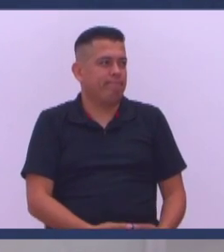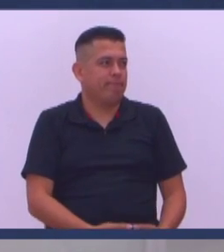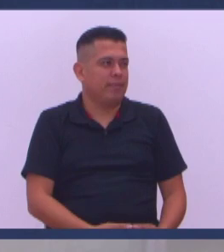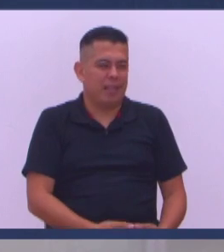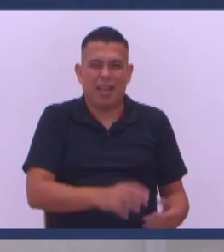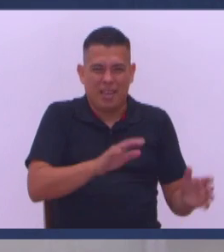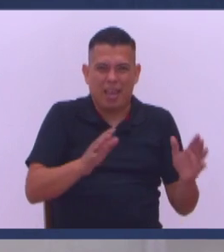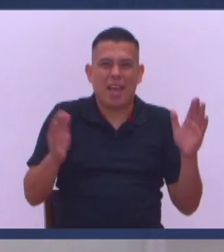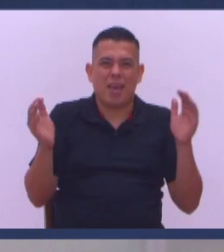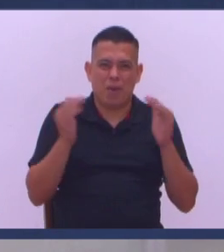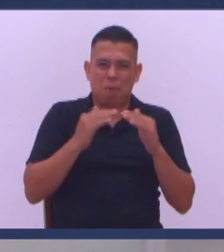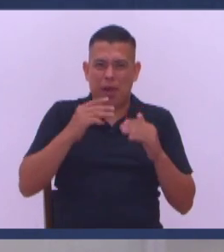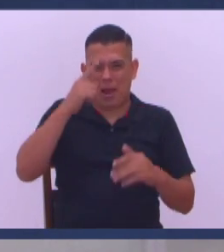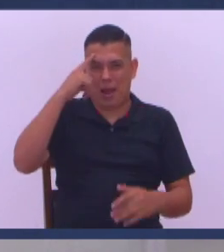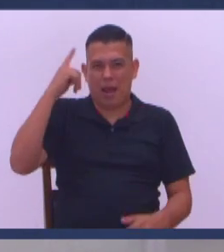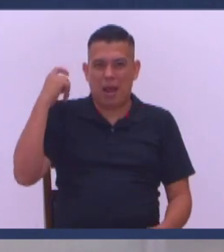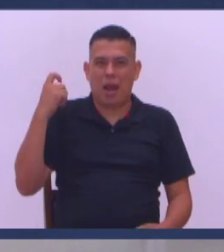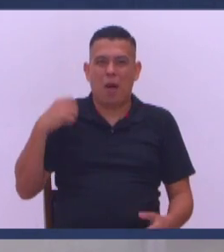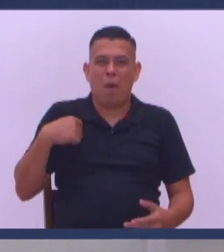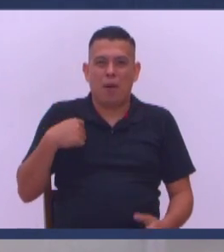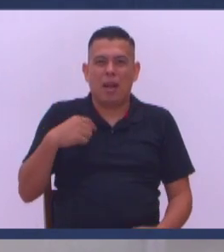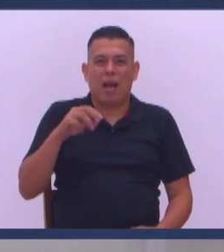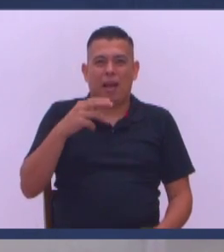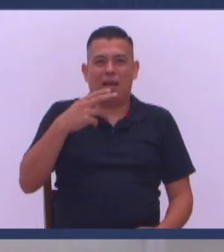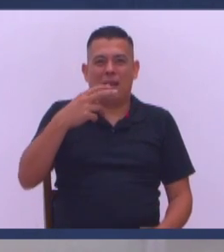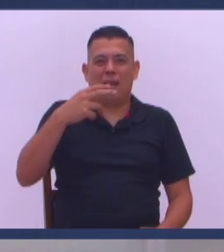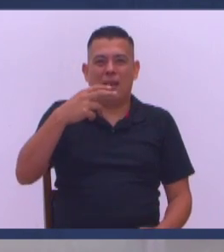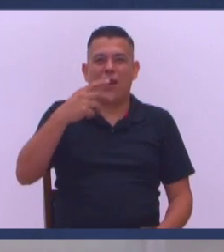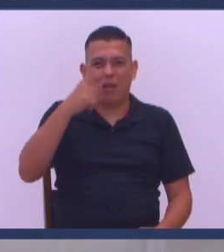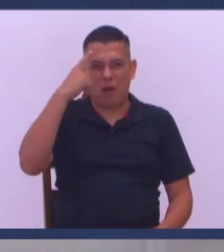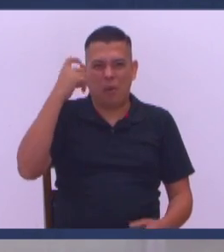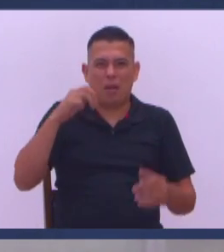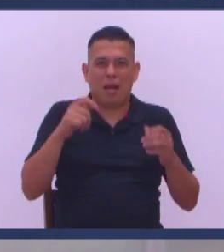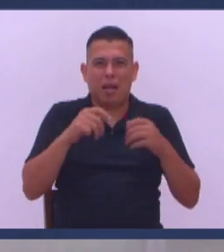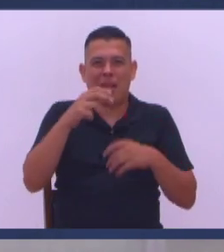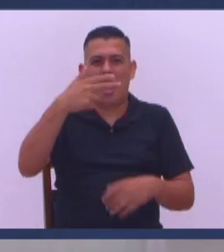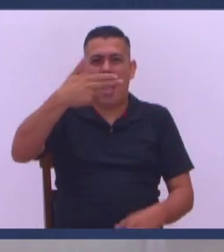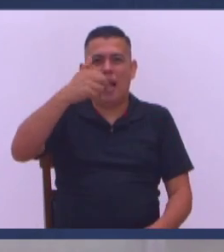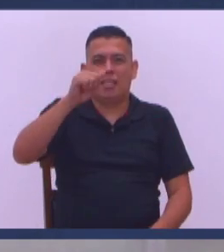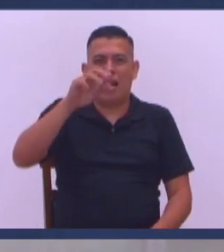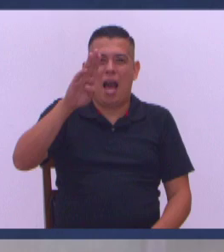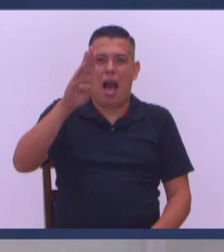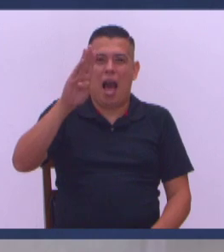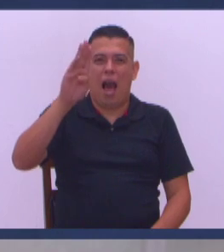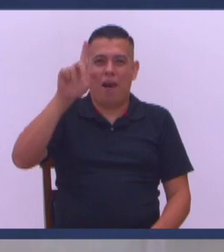¿Se acuerdan Aquella señora Era como se llama? Padre No me acuerdo ¿Cómo se llamaba? Chabela